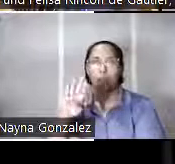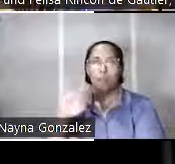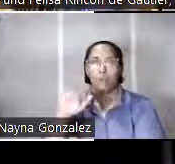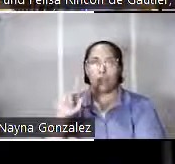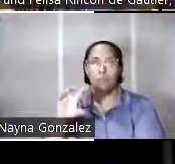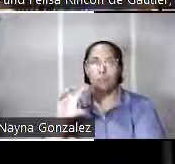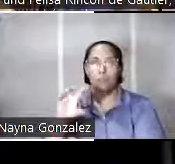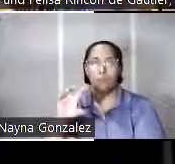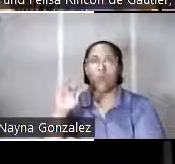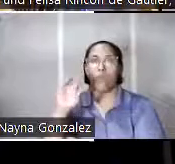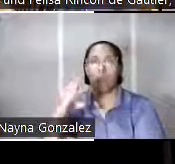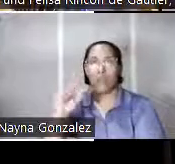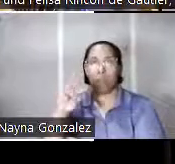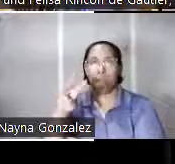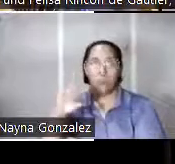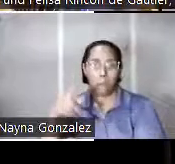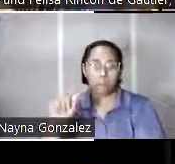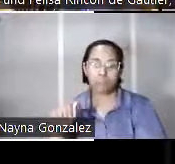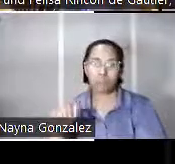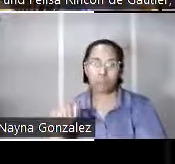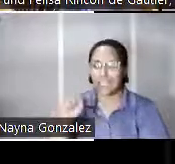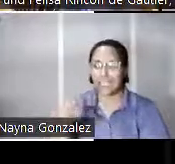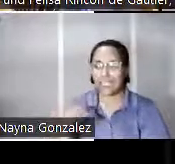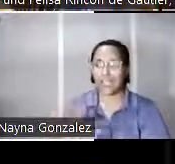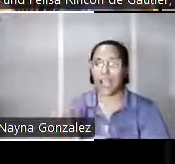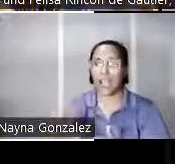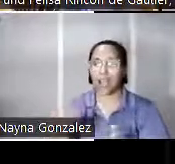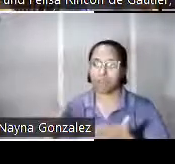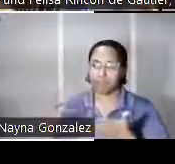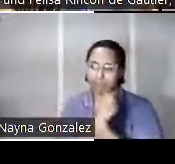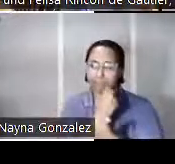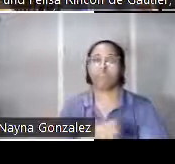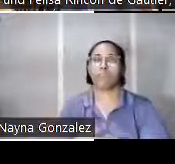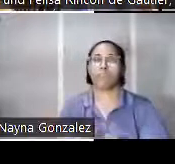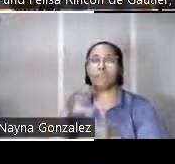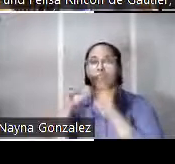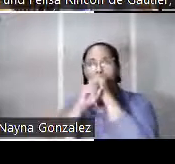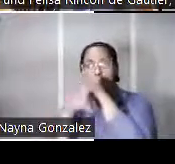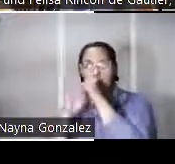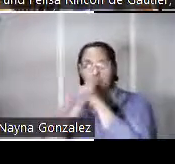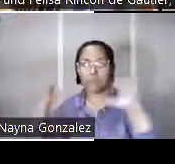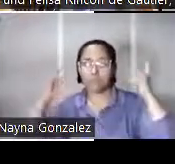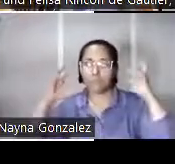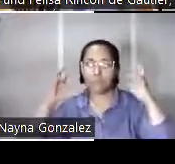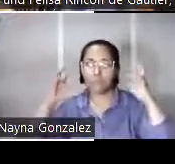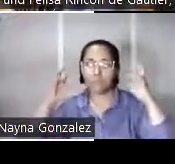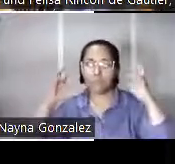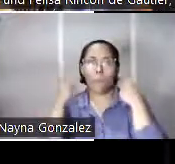le sacró un gran partido verdad al medio radial para llevar sus discursos para llevar su mensaje político